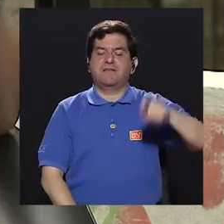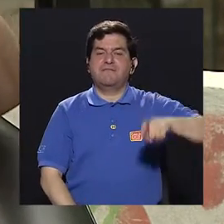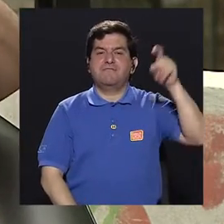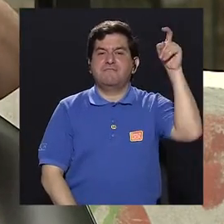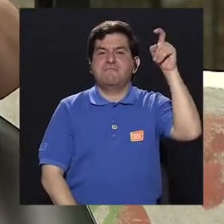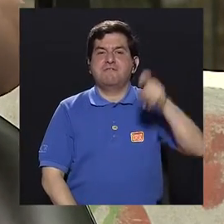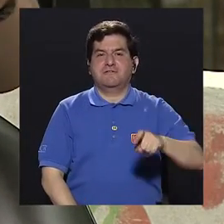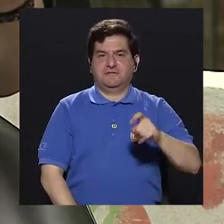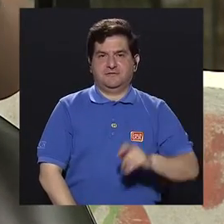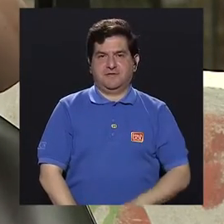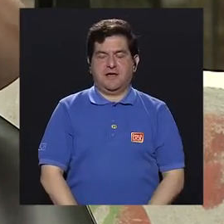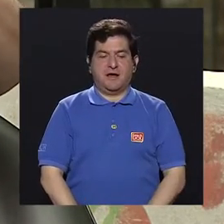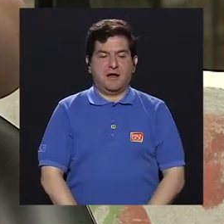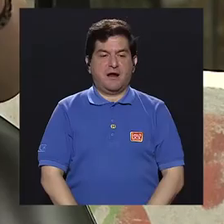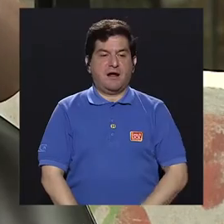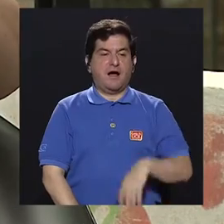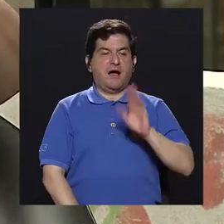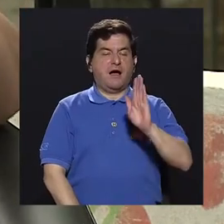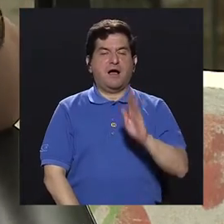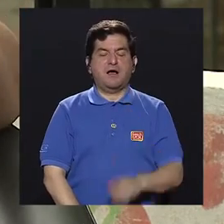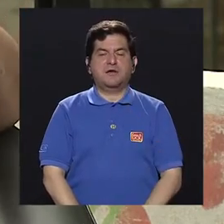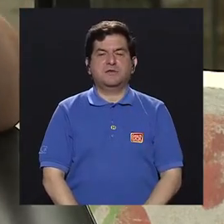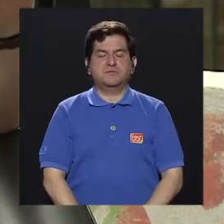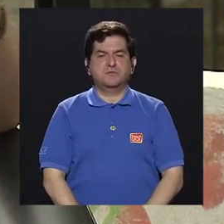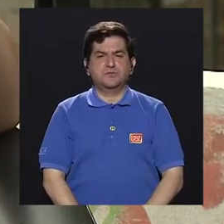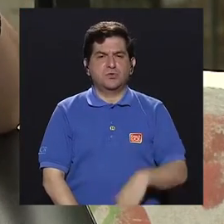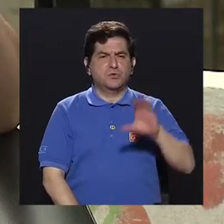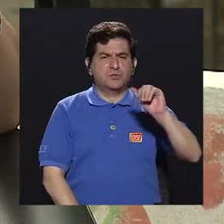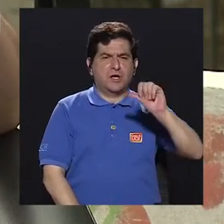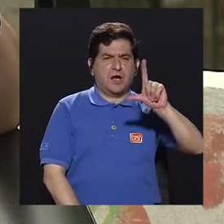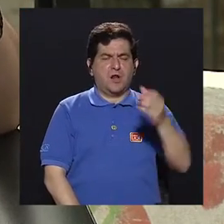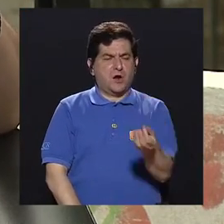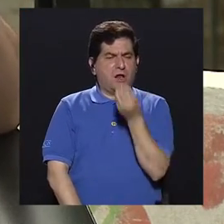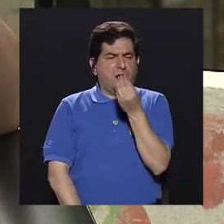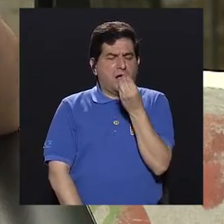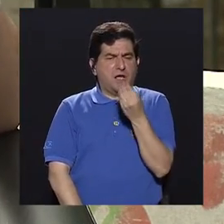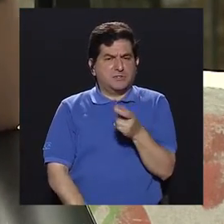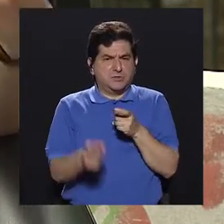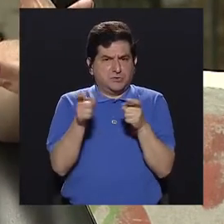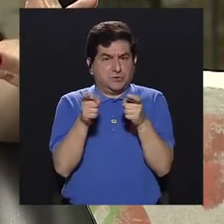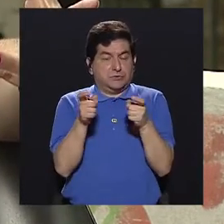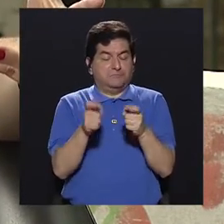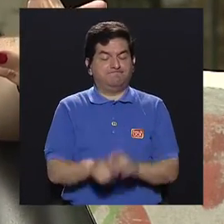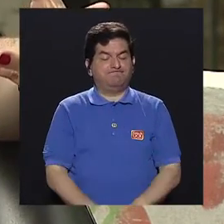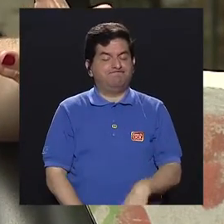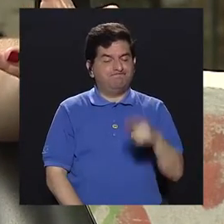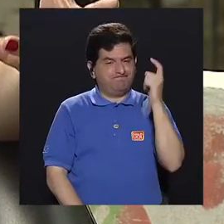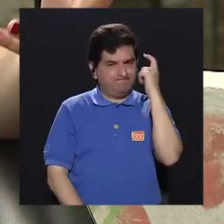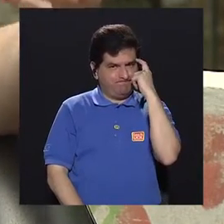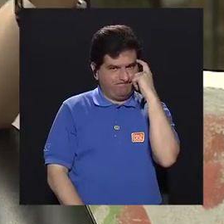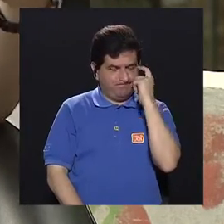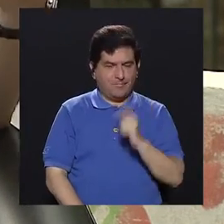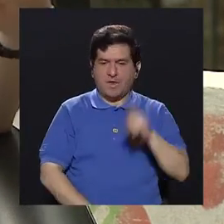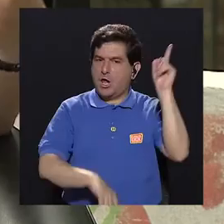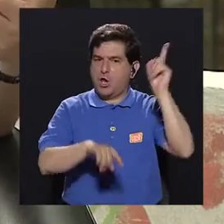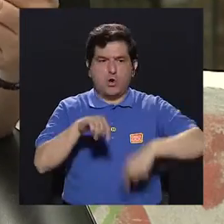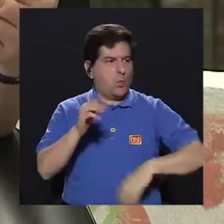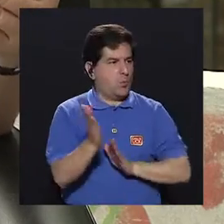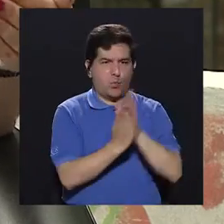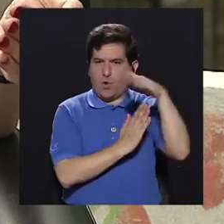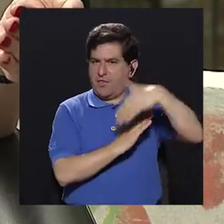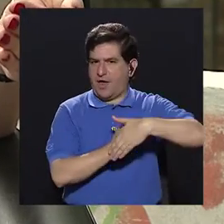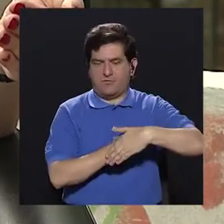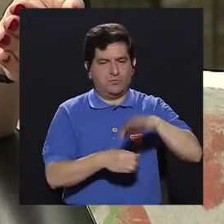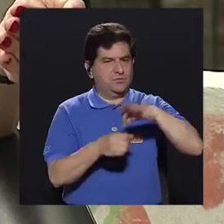necesidad de cuidar su ingesta calórica, tienen que contemplar eso, o que no se puede